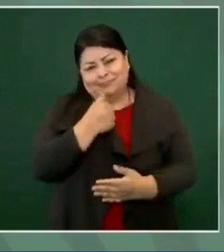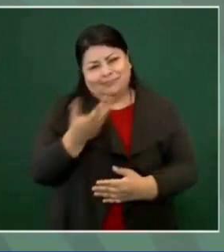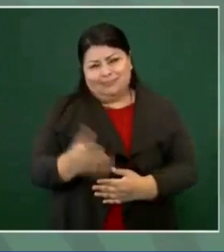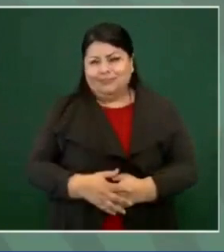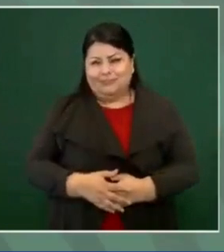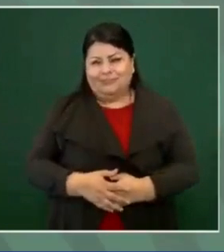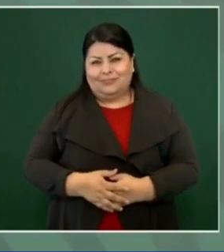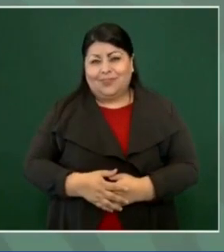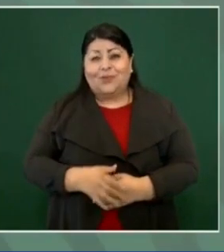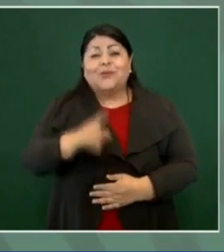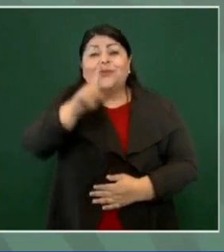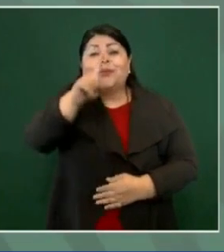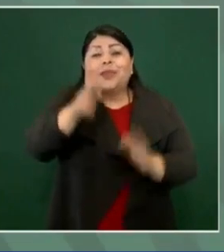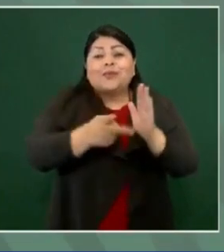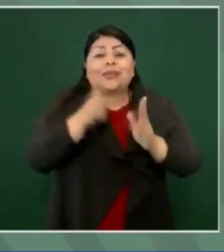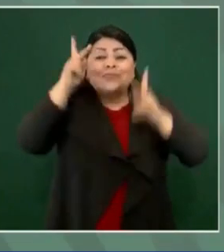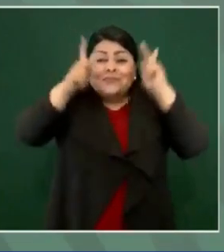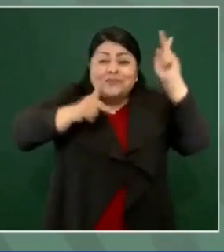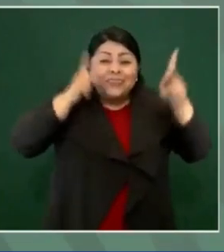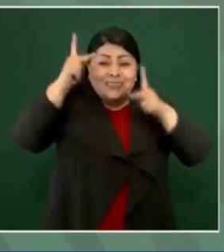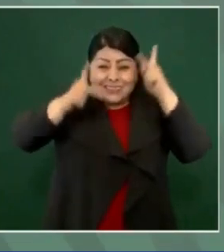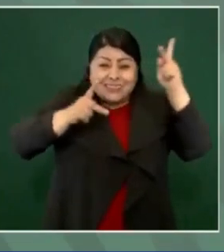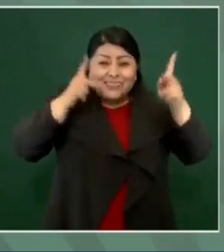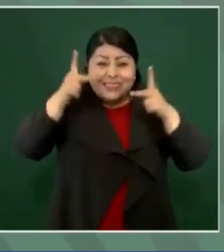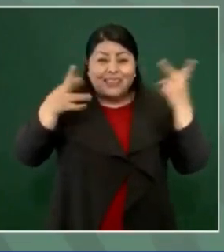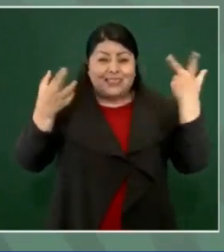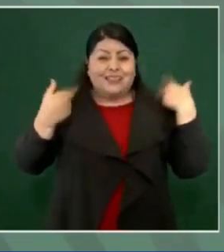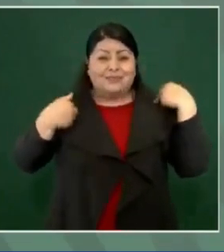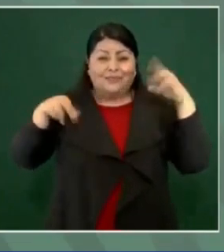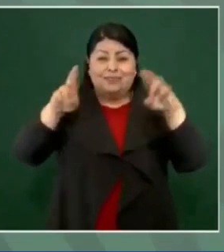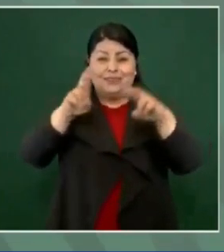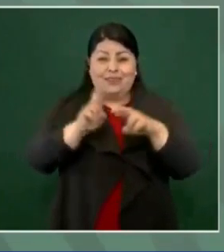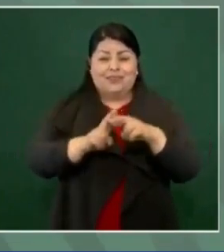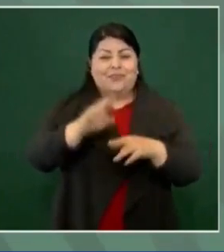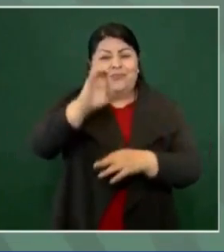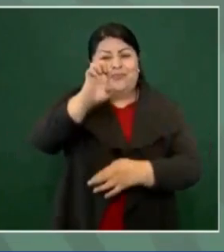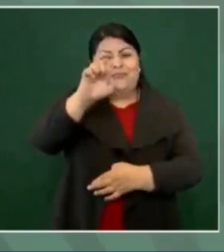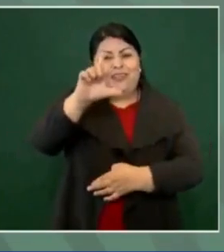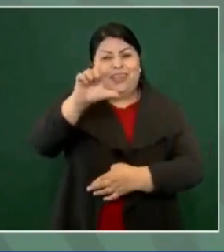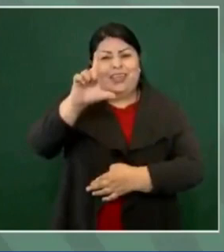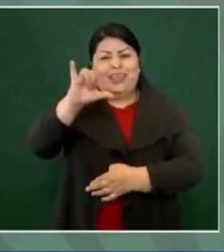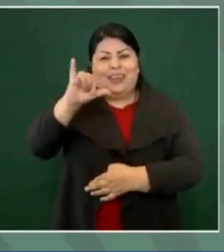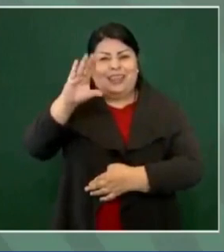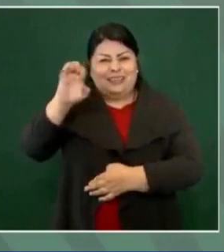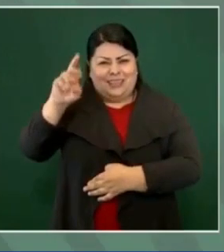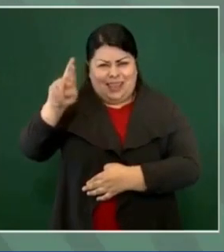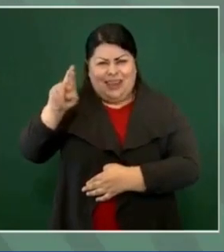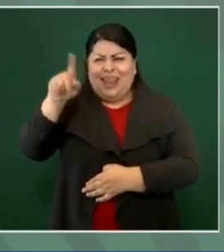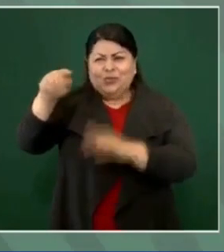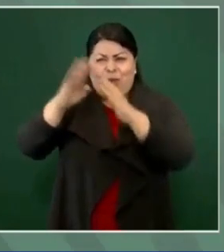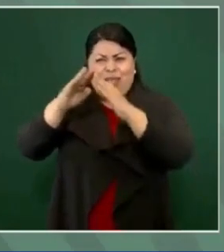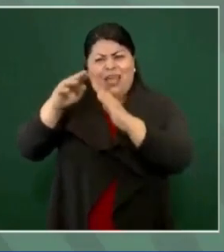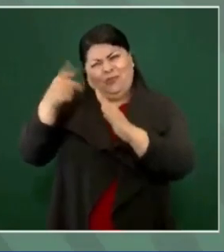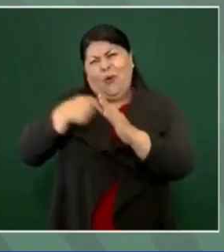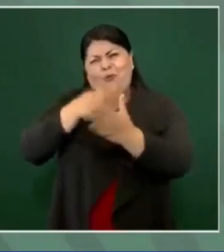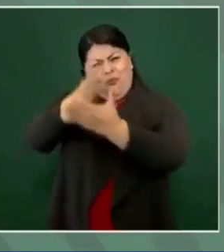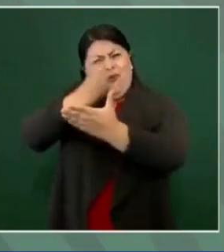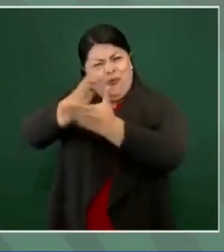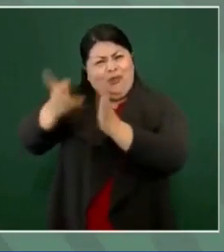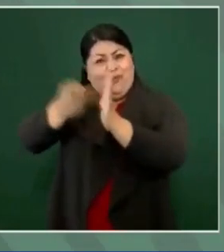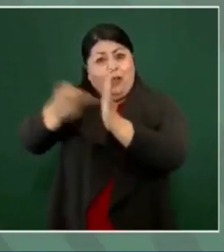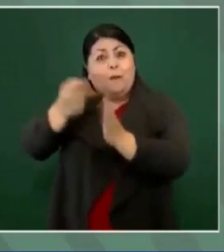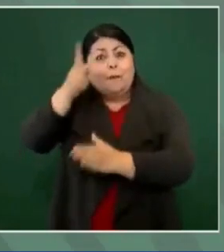Una vez visité al maestro Pellicer en su casa, bueno, varias veces, pero en su